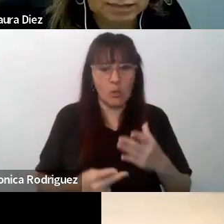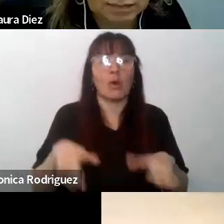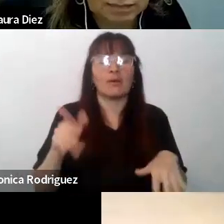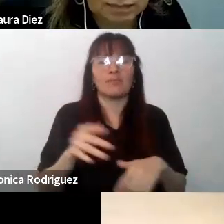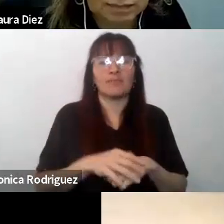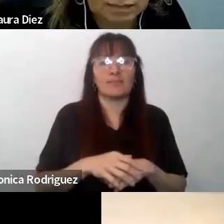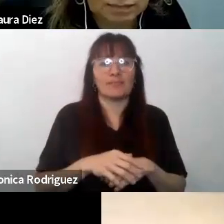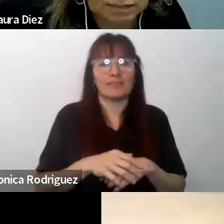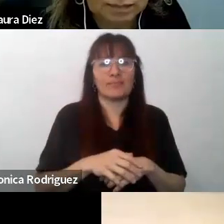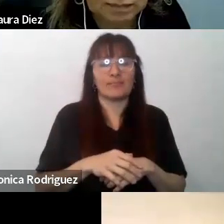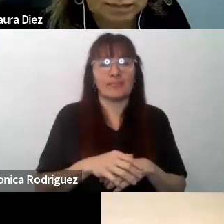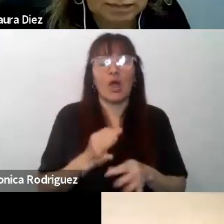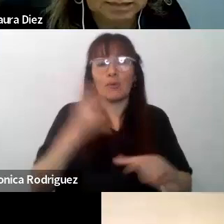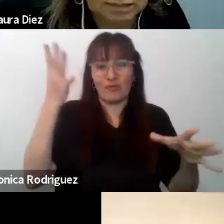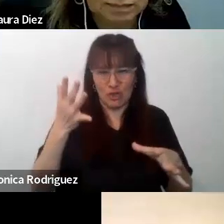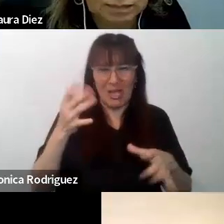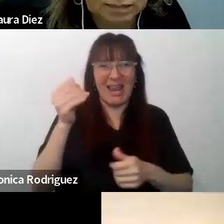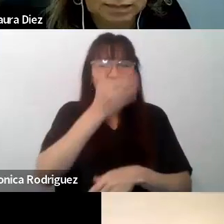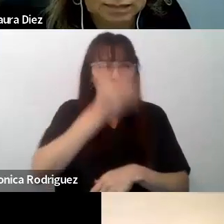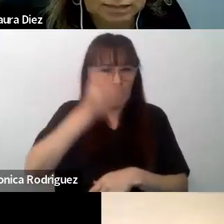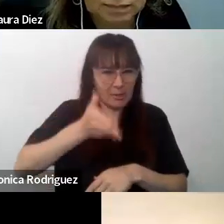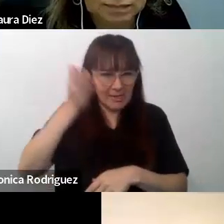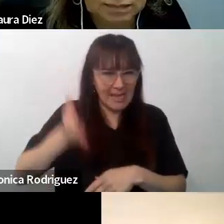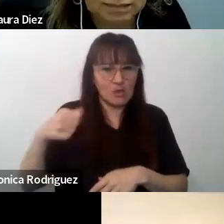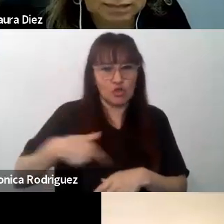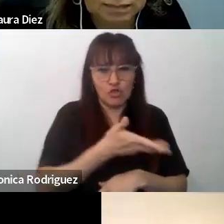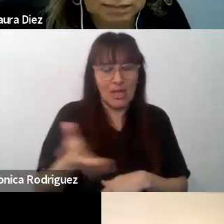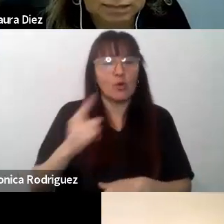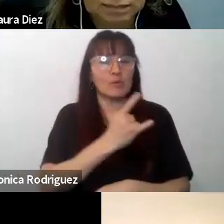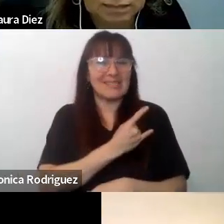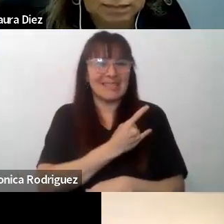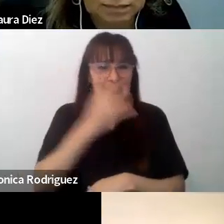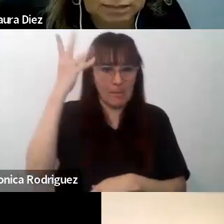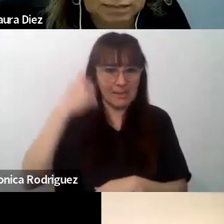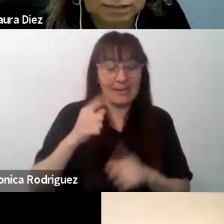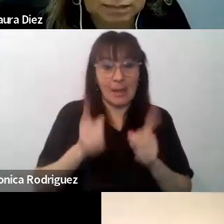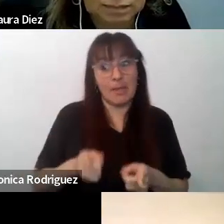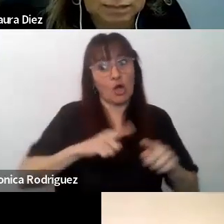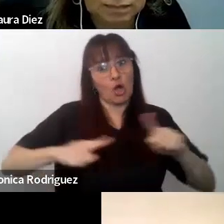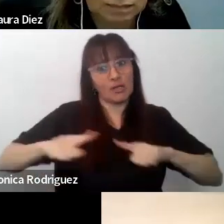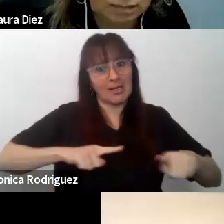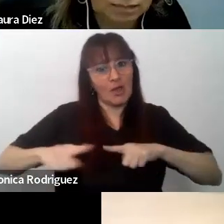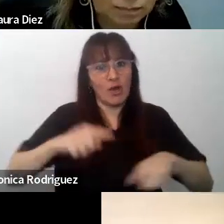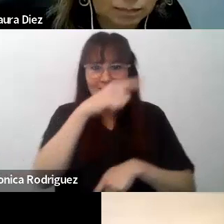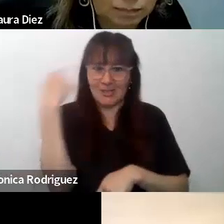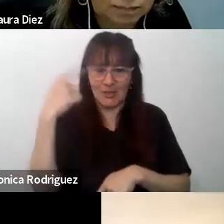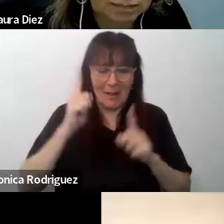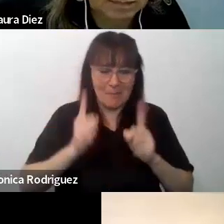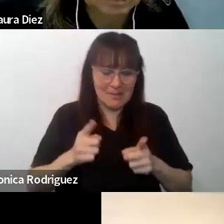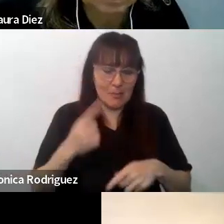en Antropología Social en la Universidad de San Martín, y es nuestra Coordinadora Nacional de la Modalidad.